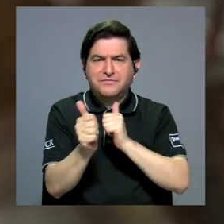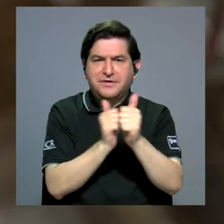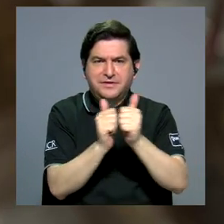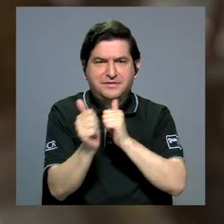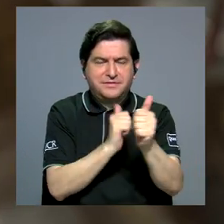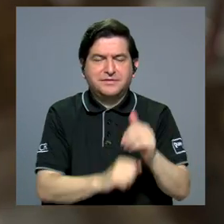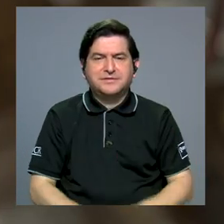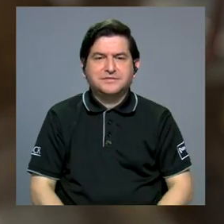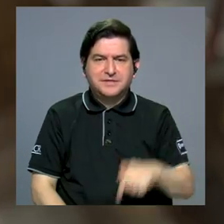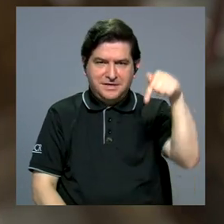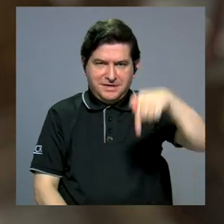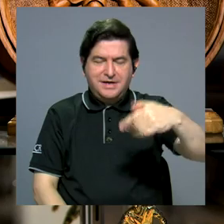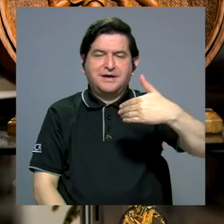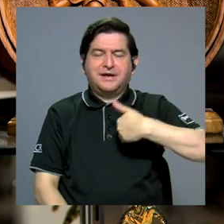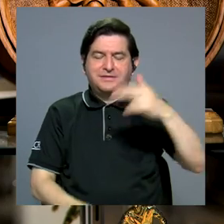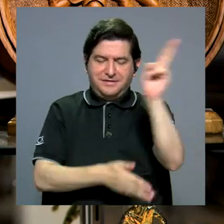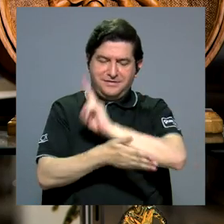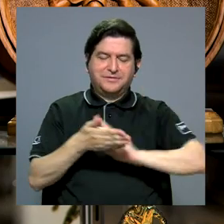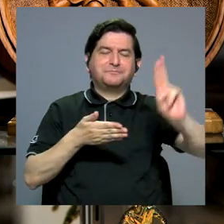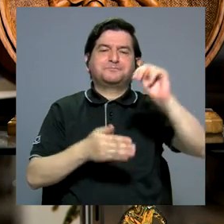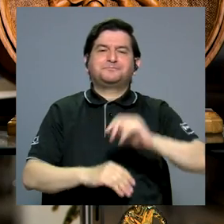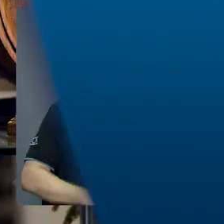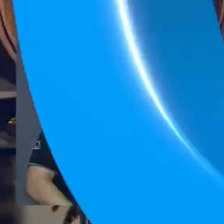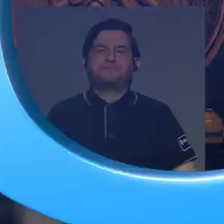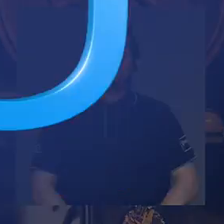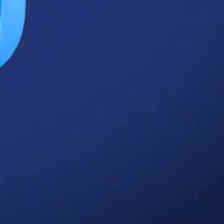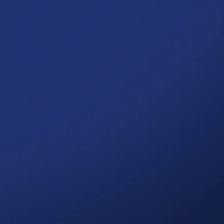actividades deportivas que tiene la universidad.